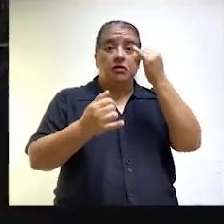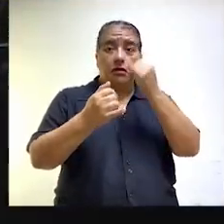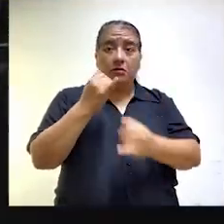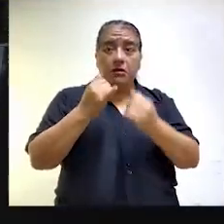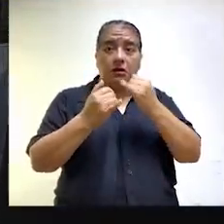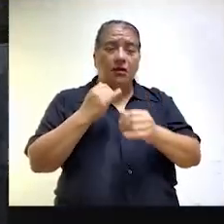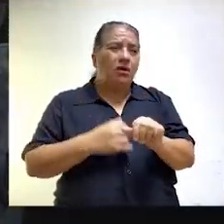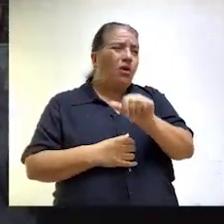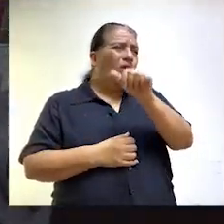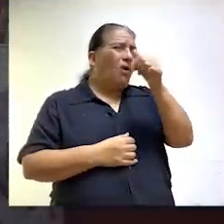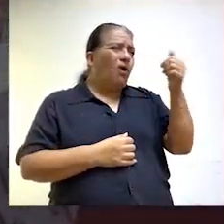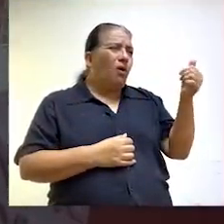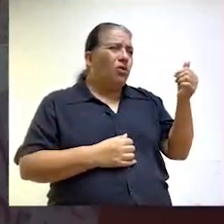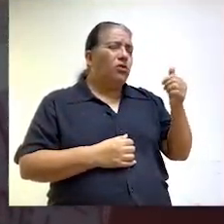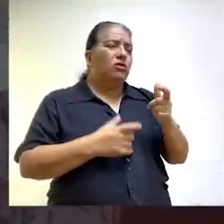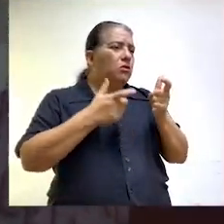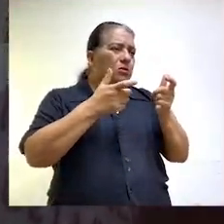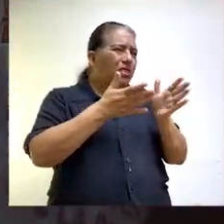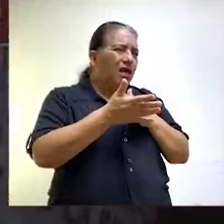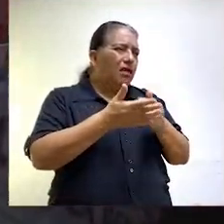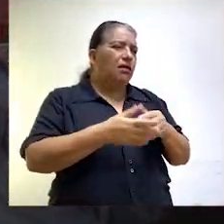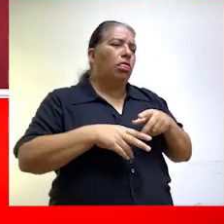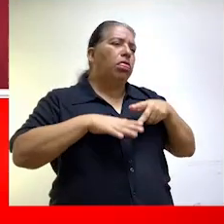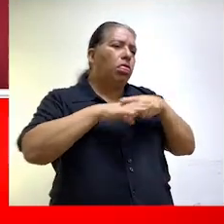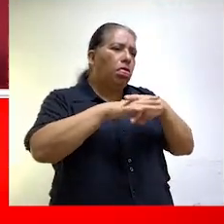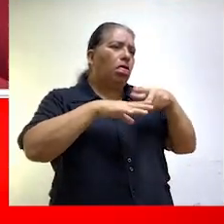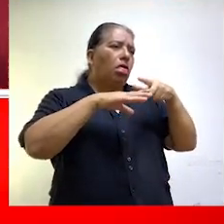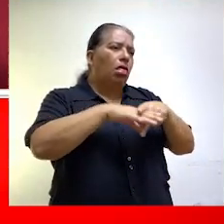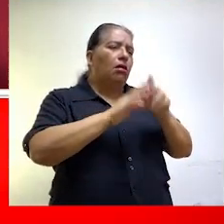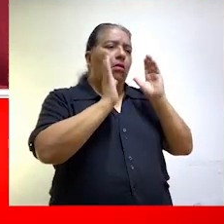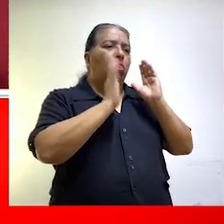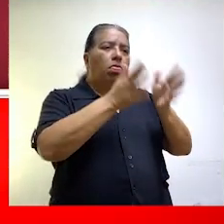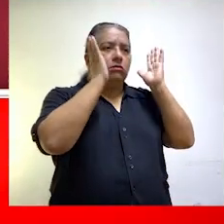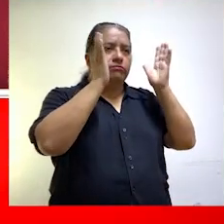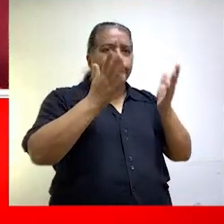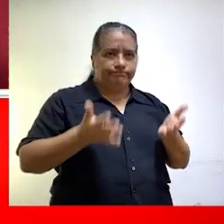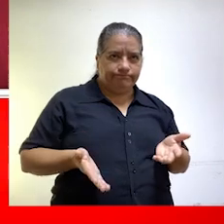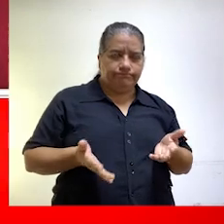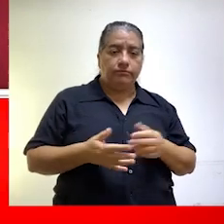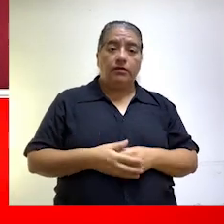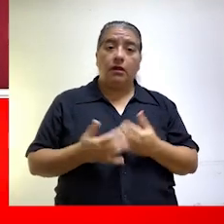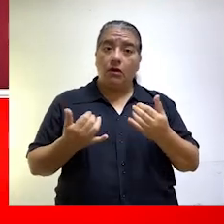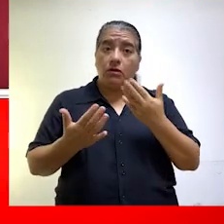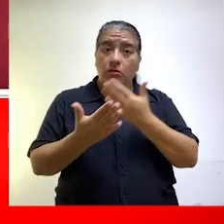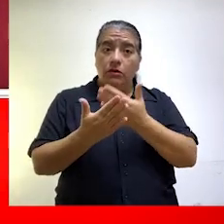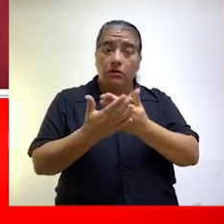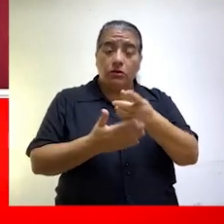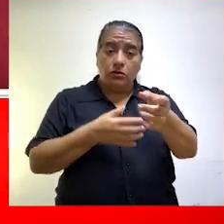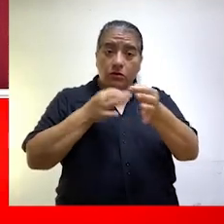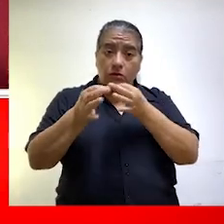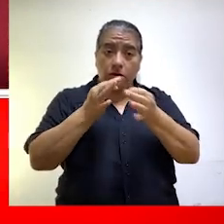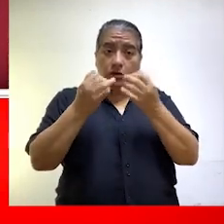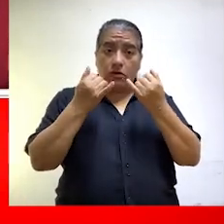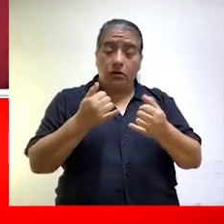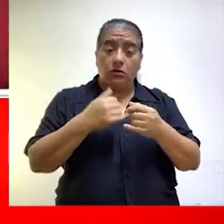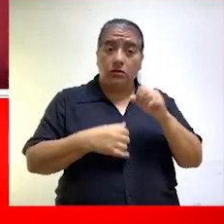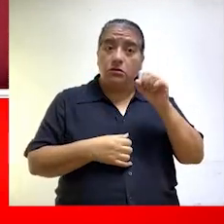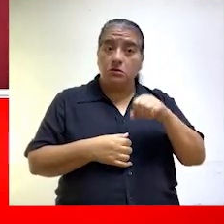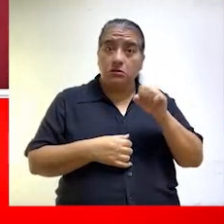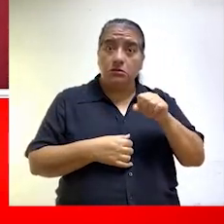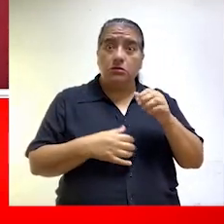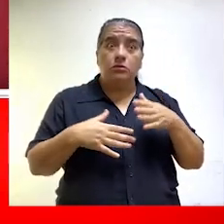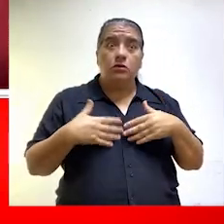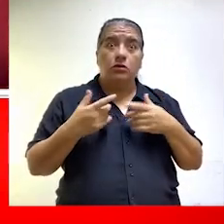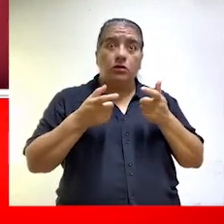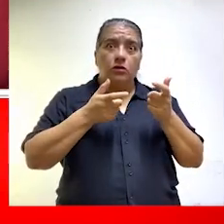en comparación con aquellos proyectos que no tienen control concurrente. Y ante esas evidencias que tú nos estás explicando el día de hoy, que el control concurrente